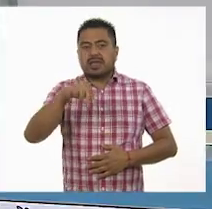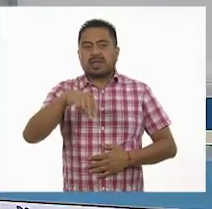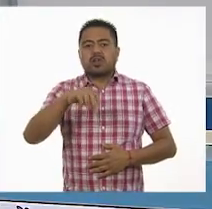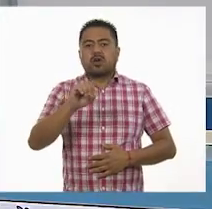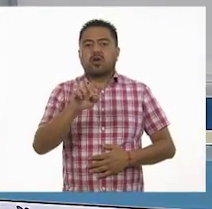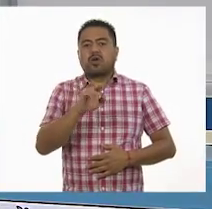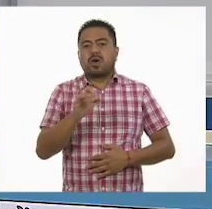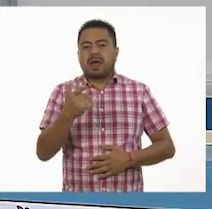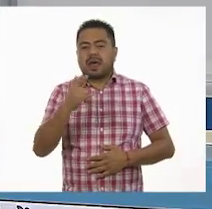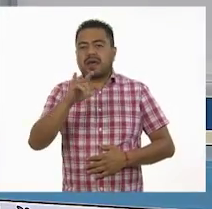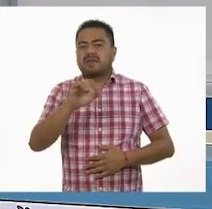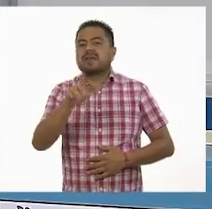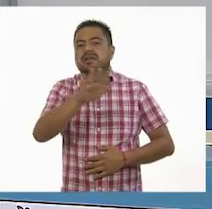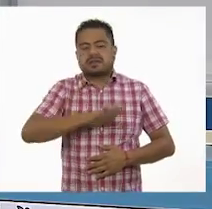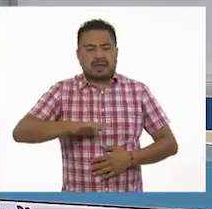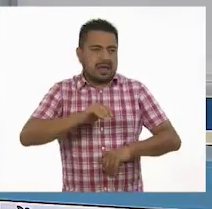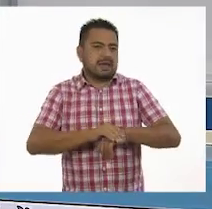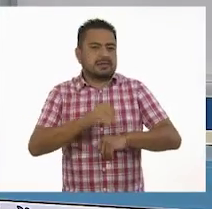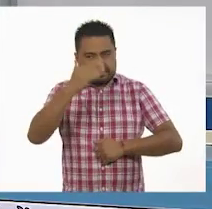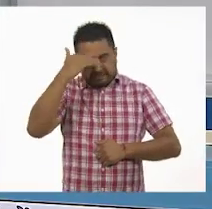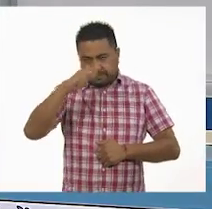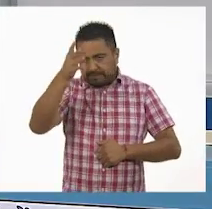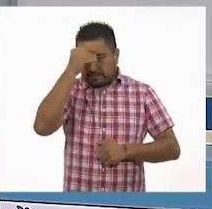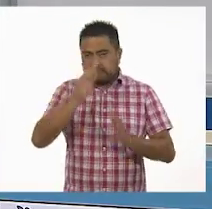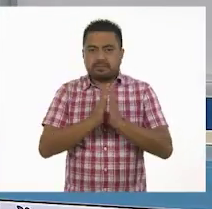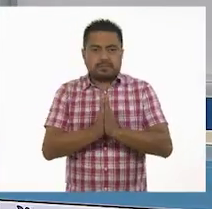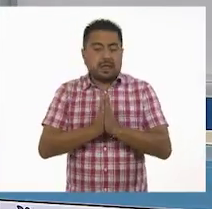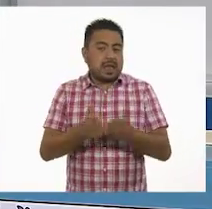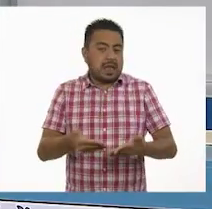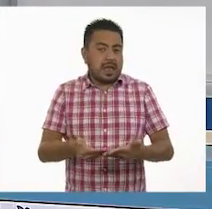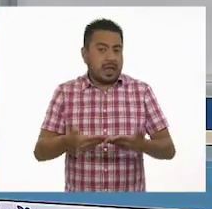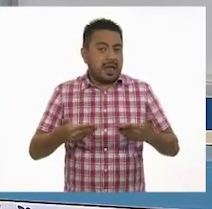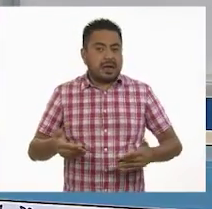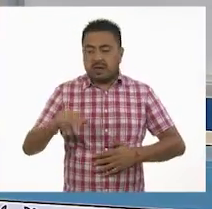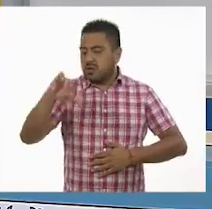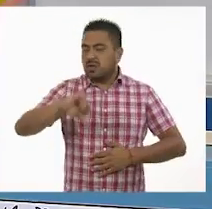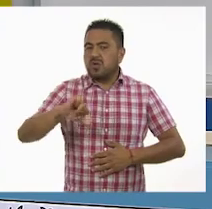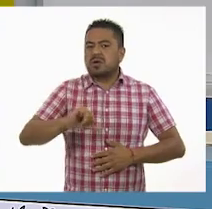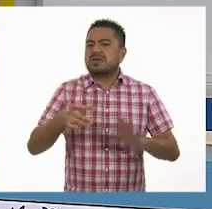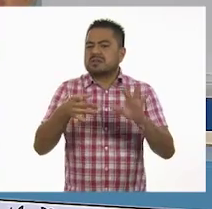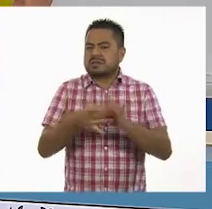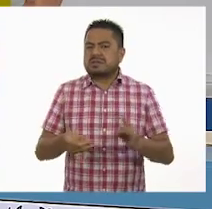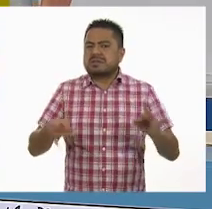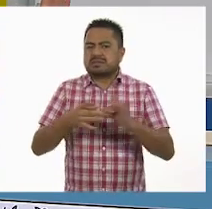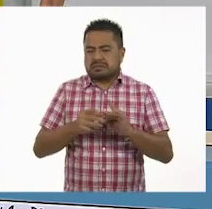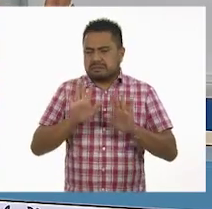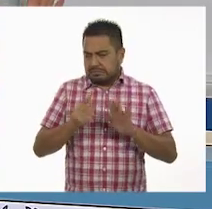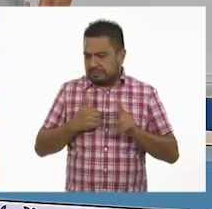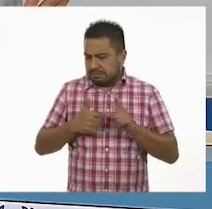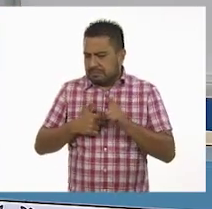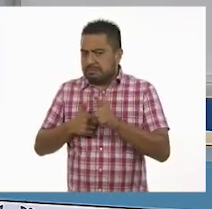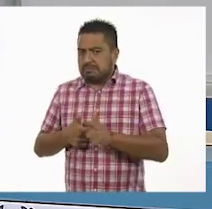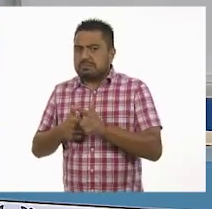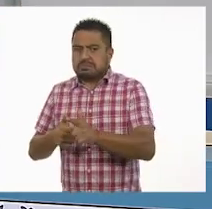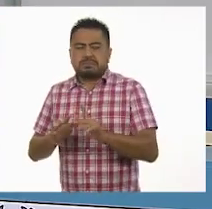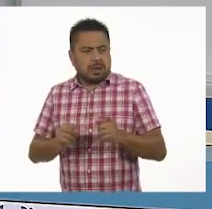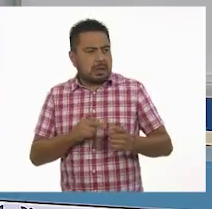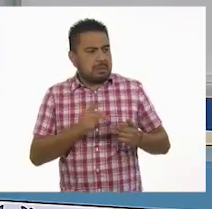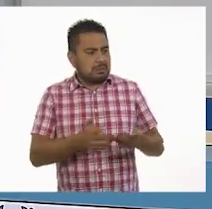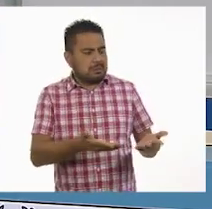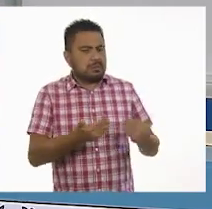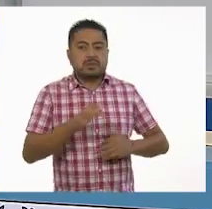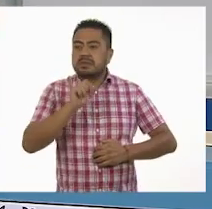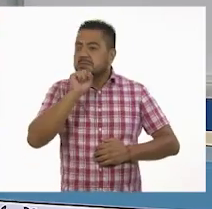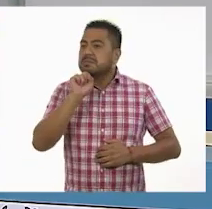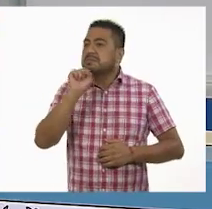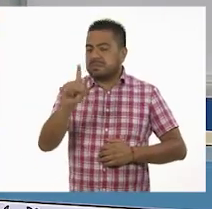también nuestros amiguitos pues lo aprendan, ¿verdad? Ajá. Ahora, ya que me arranqué con la explicación, pues no voy a seguir, ¿verdad? Perfecto. Pues mira, también